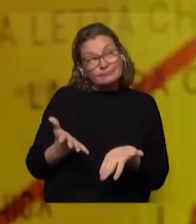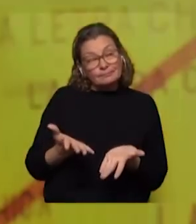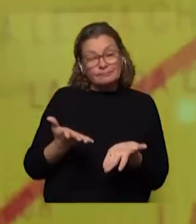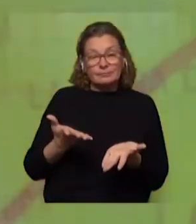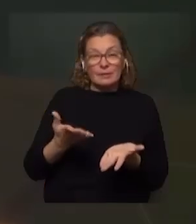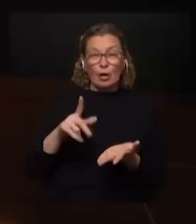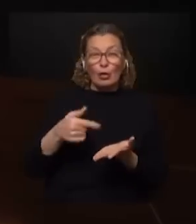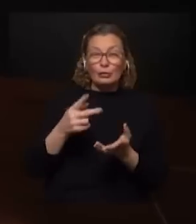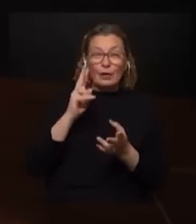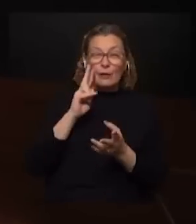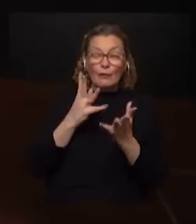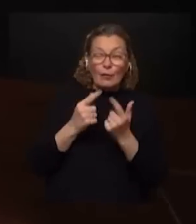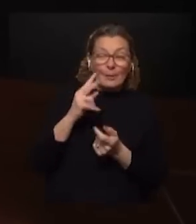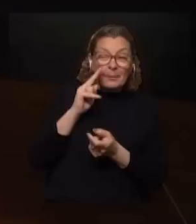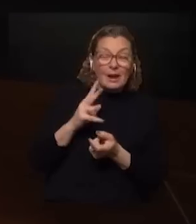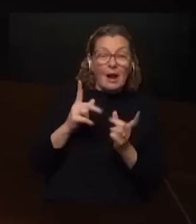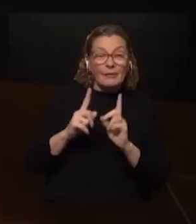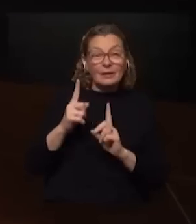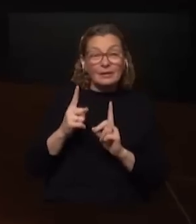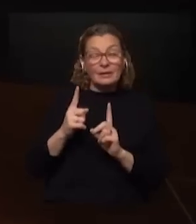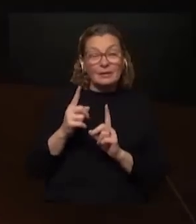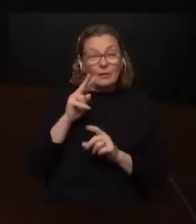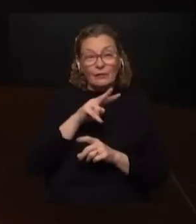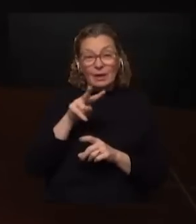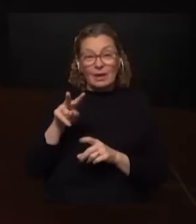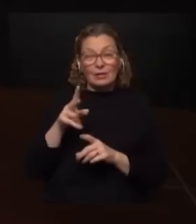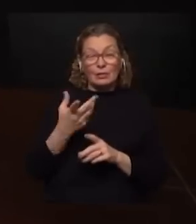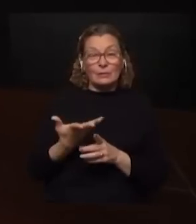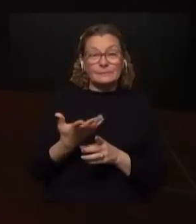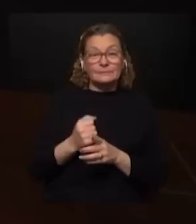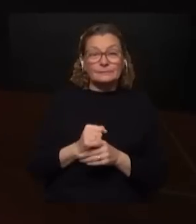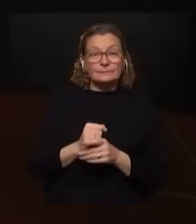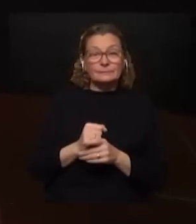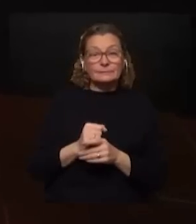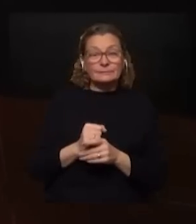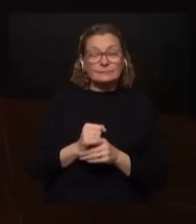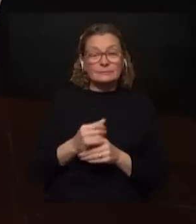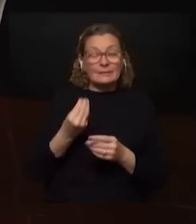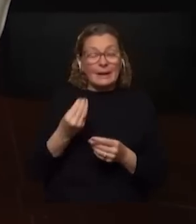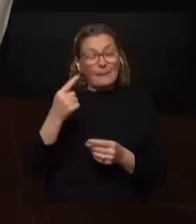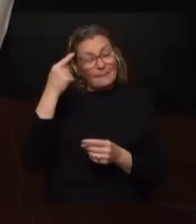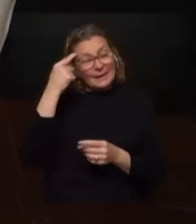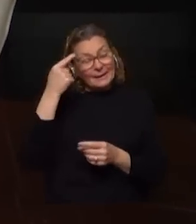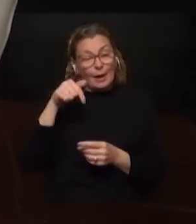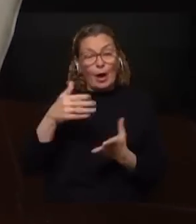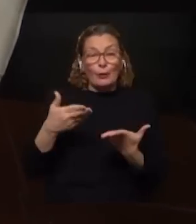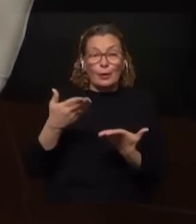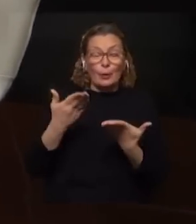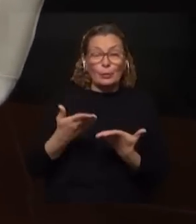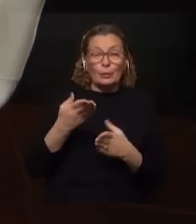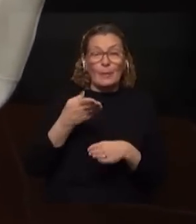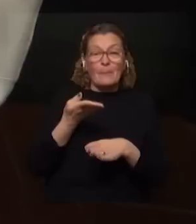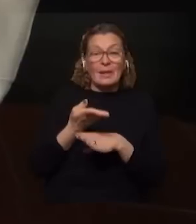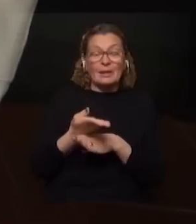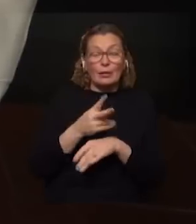otros ángulos desde los que uno va viendo lo que le toca vivir. ¿Qué lectura haces en este momento de ese pedido